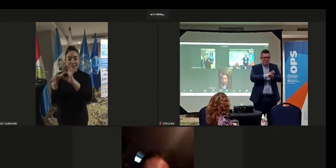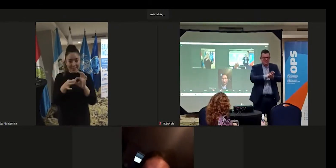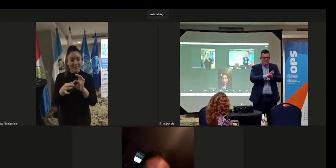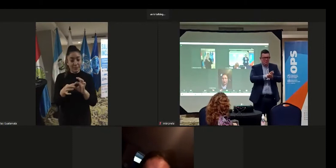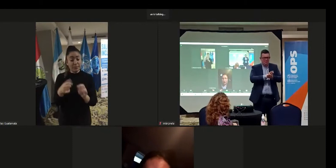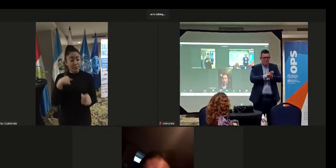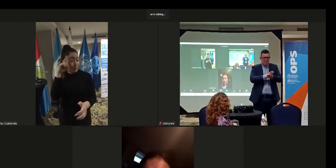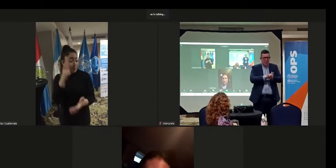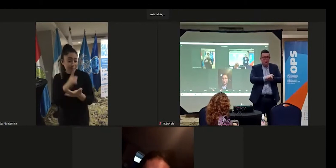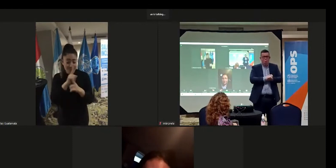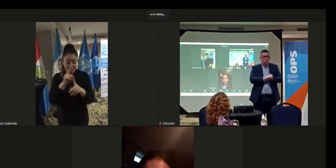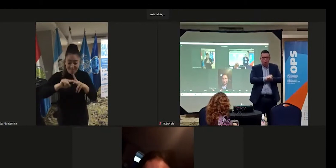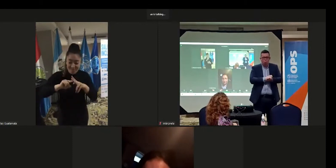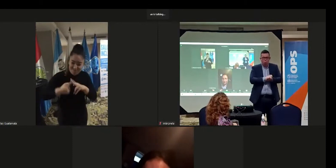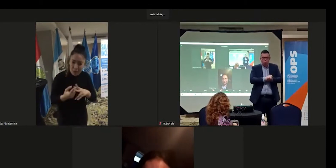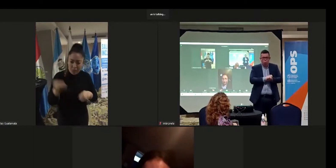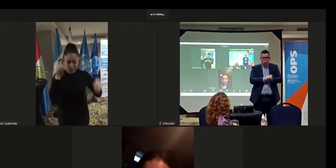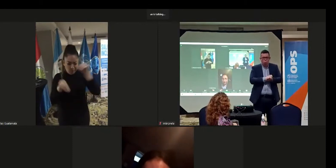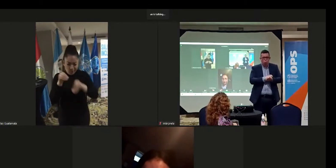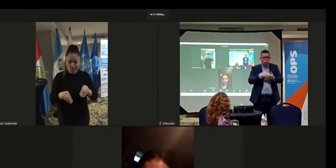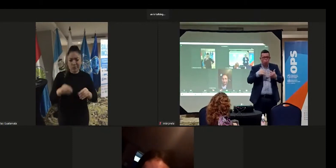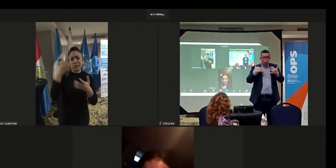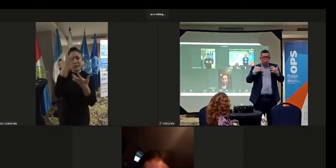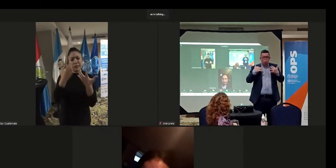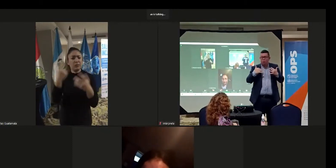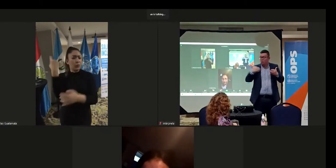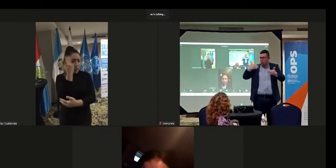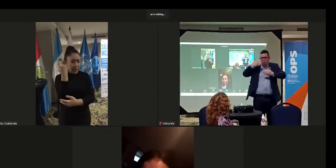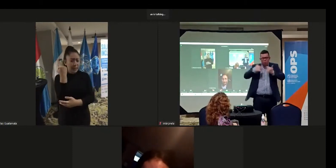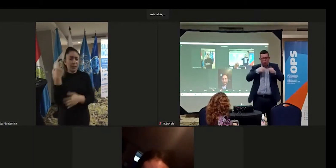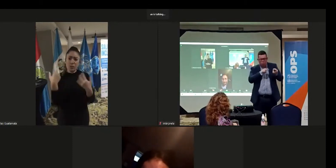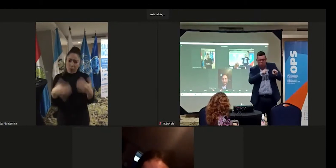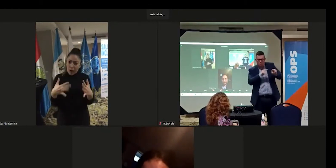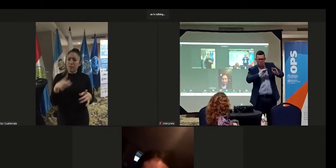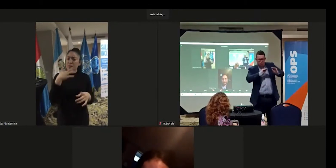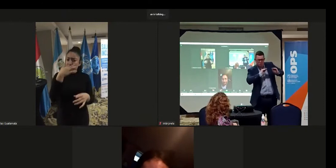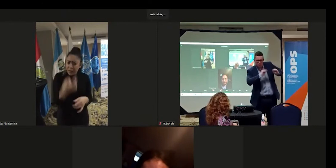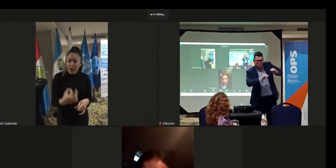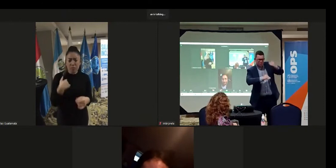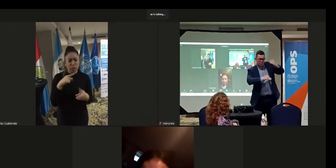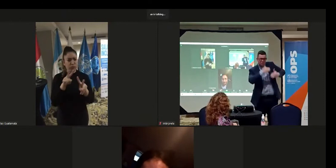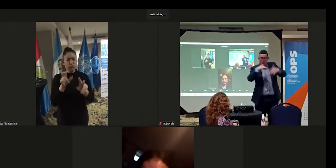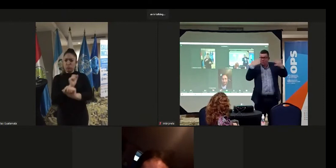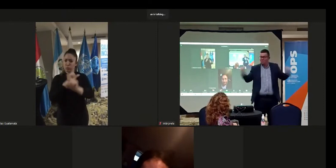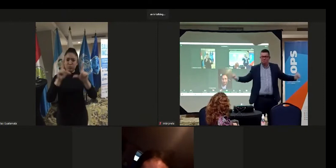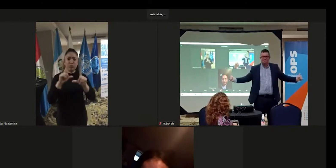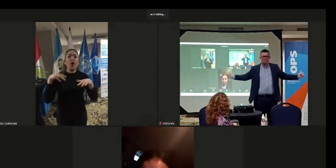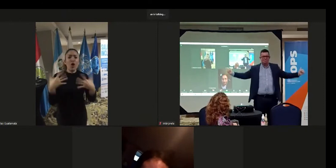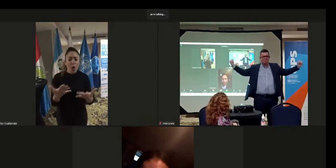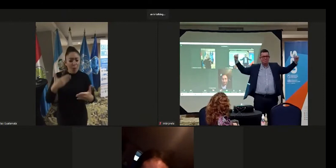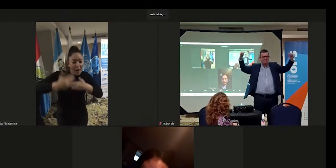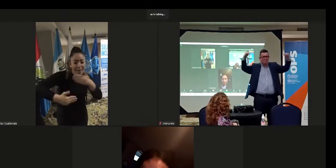Creo que estamos comenzando a implementar elementos importantes y ¡guau! Realmente es impresionante todo lo que hemos